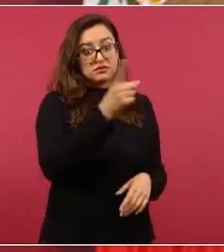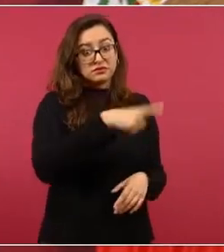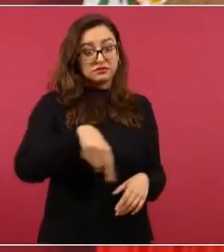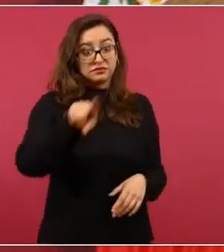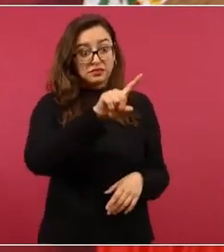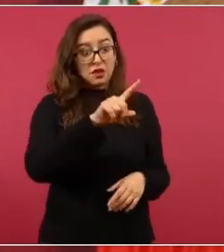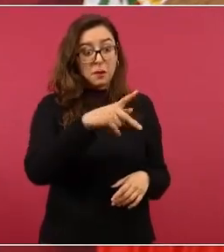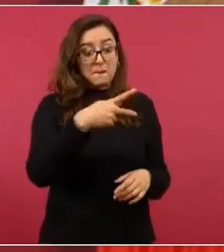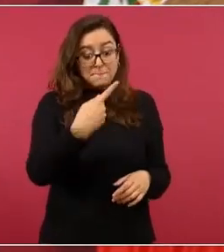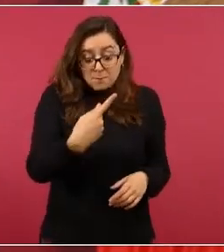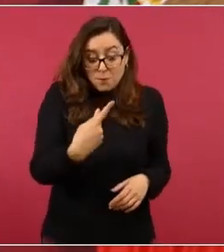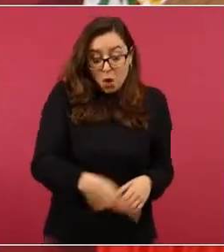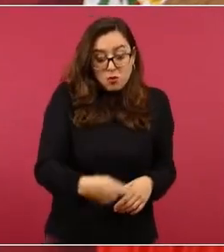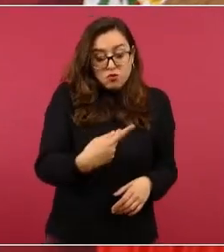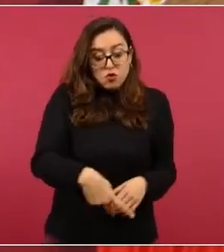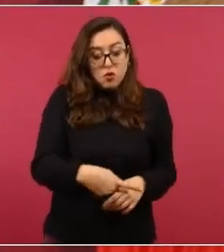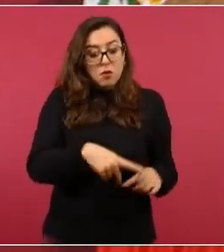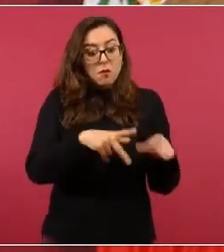a su madre,